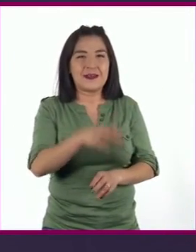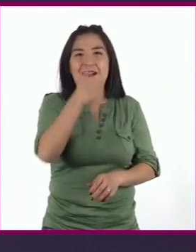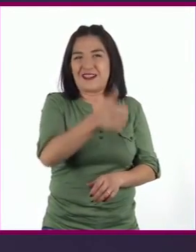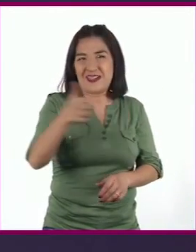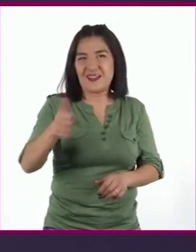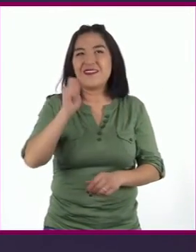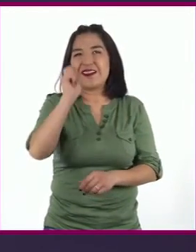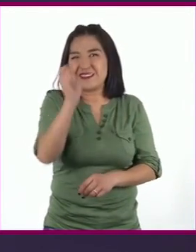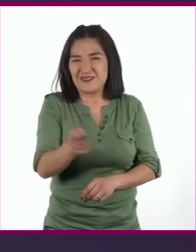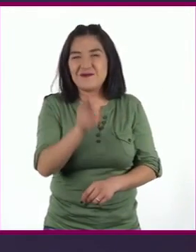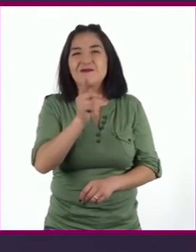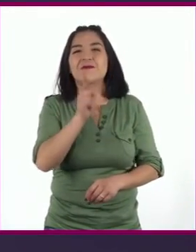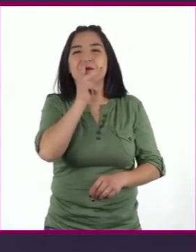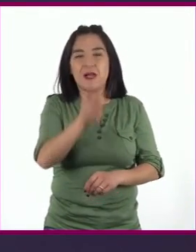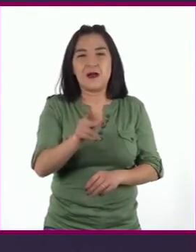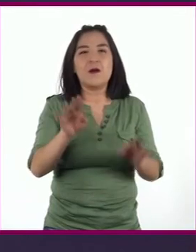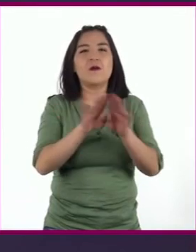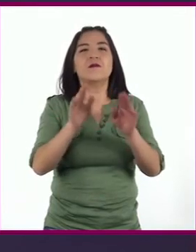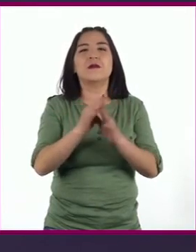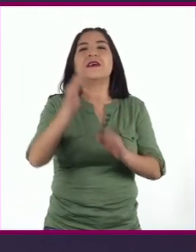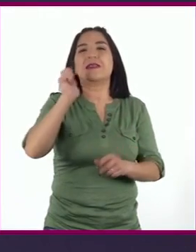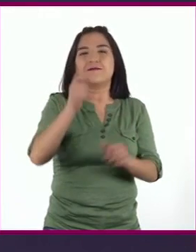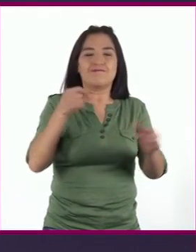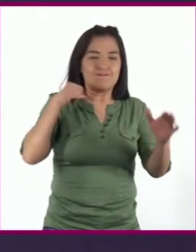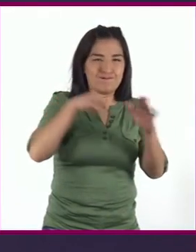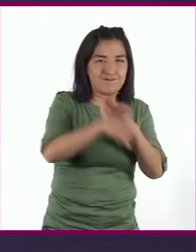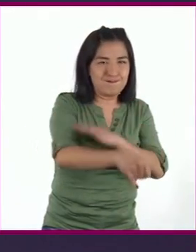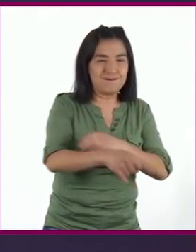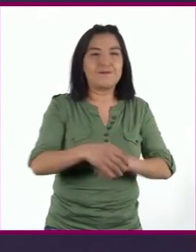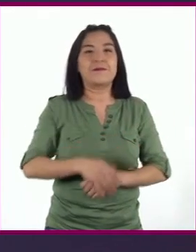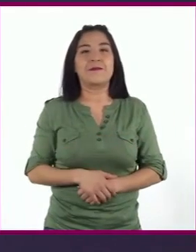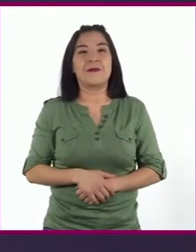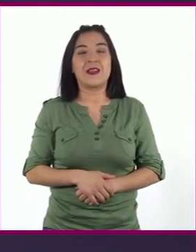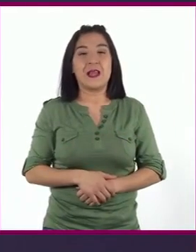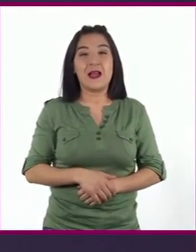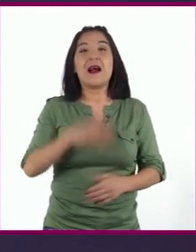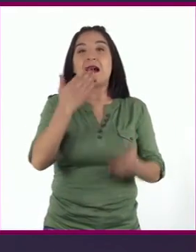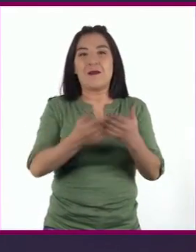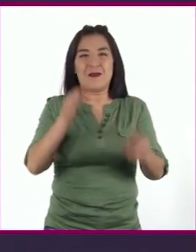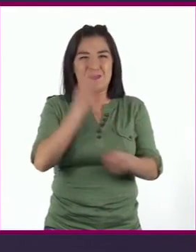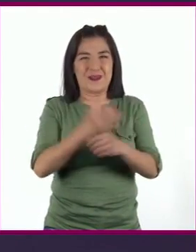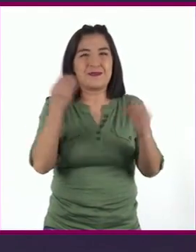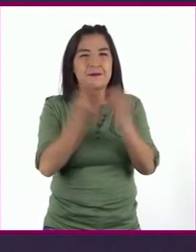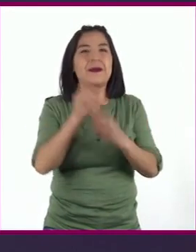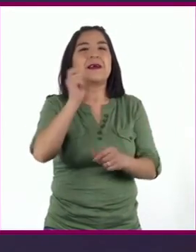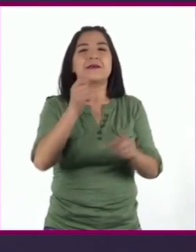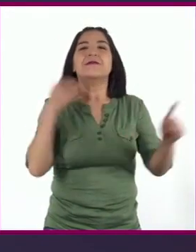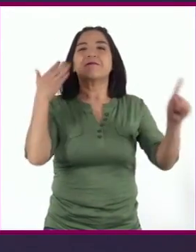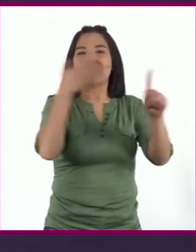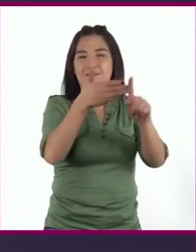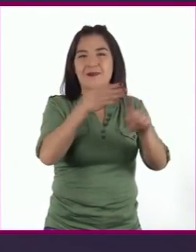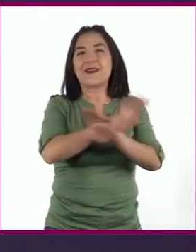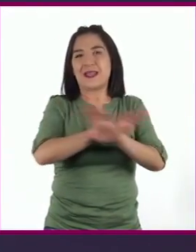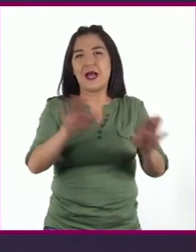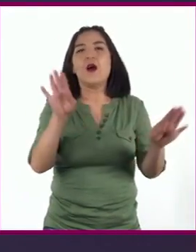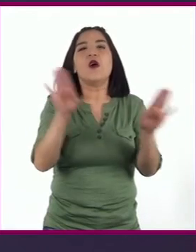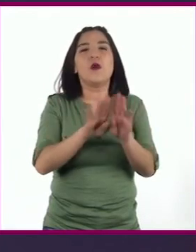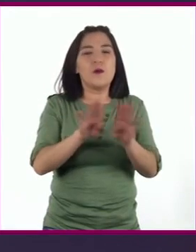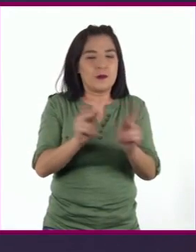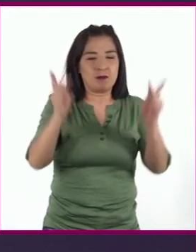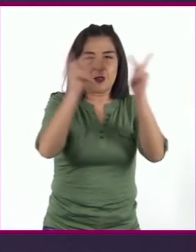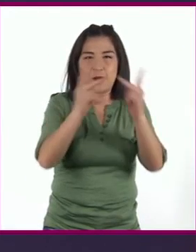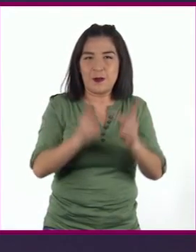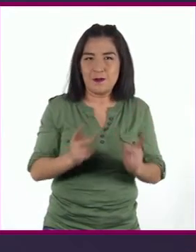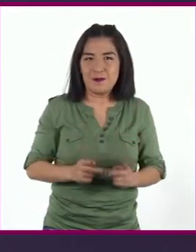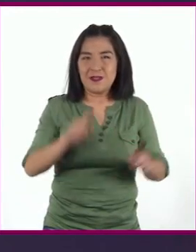definiciones, ampliar su información En esta sesión, hemos visto el aprendizaje esperado De comparar